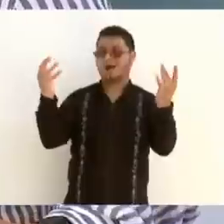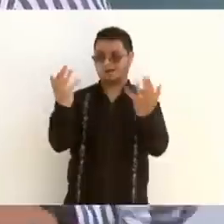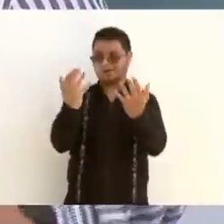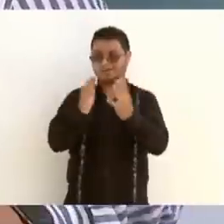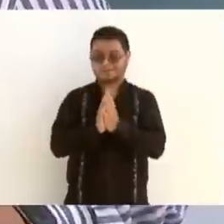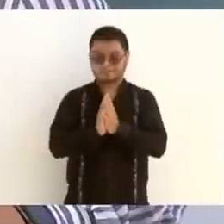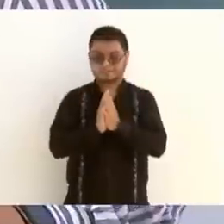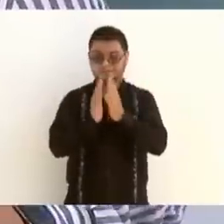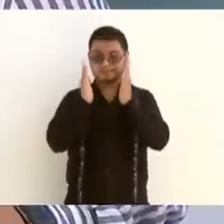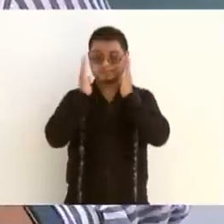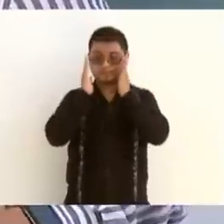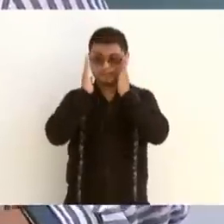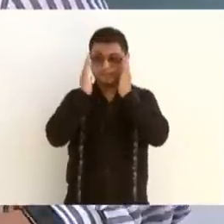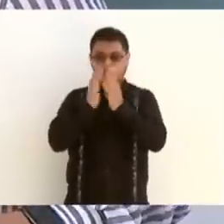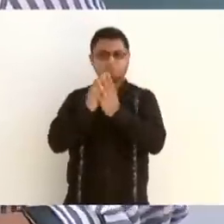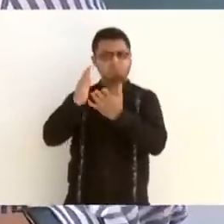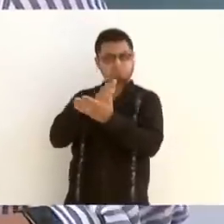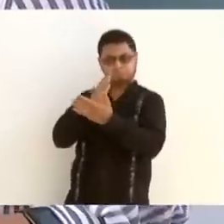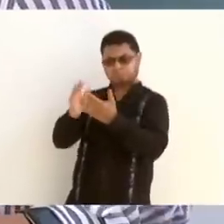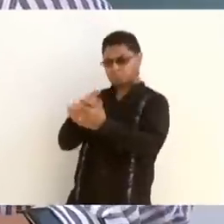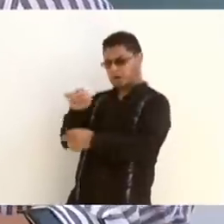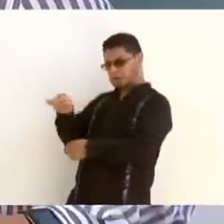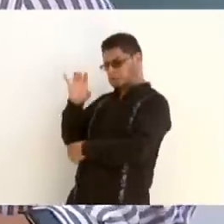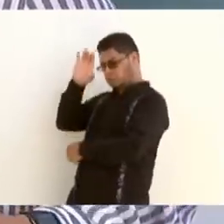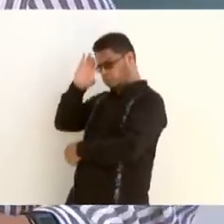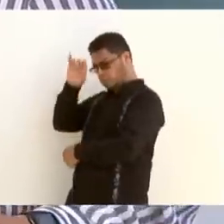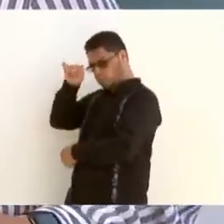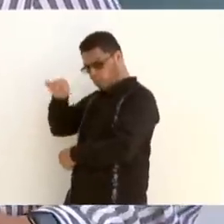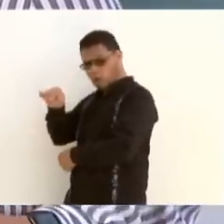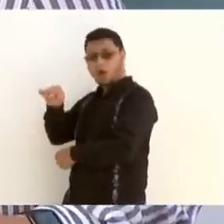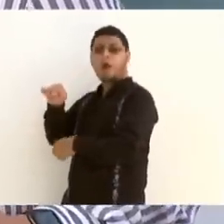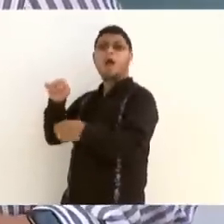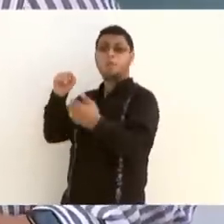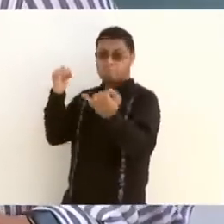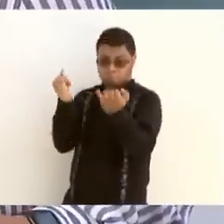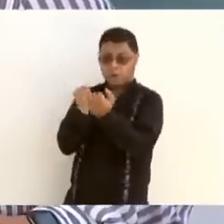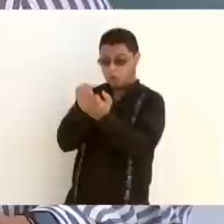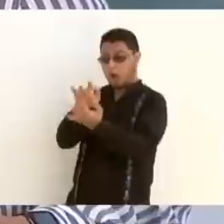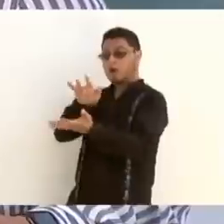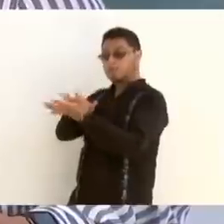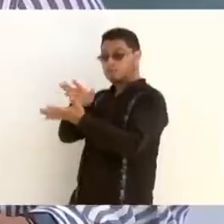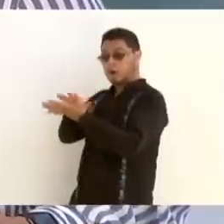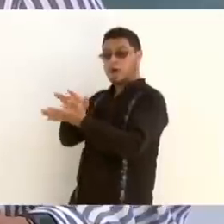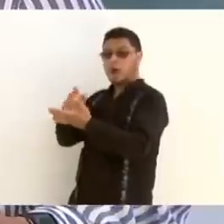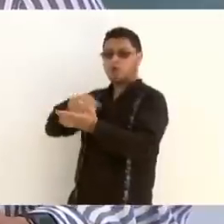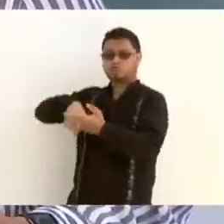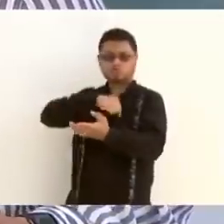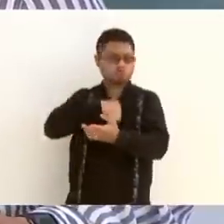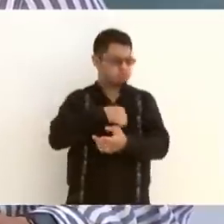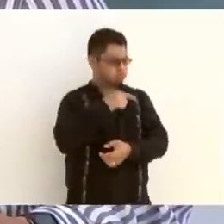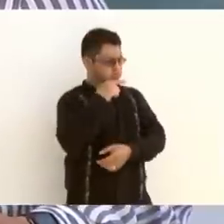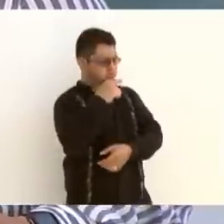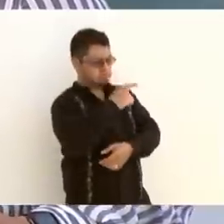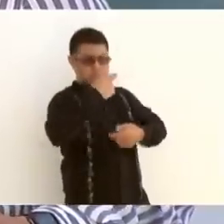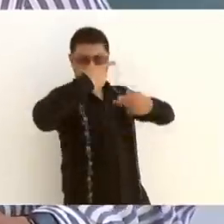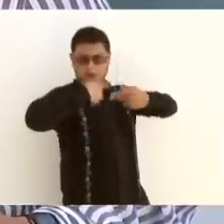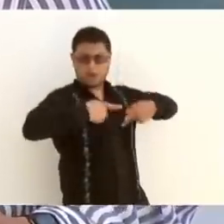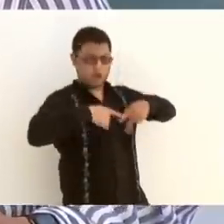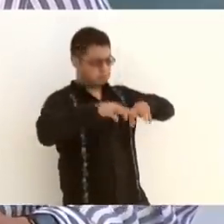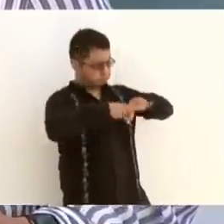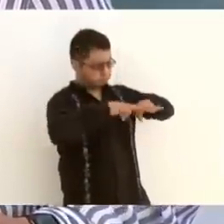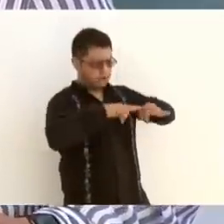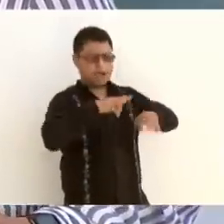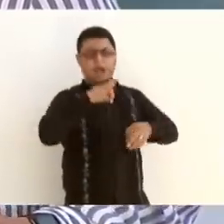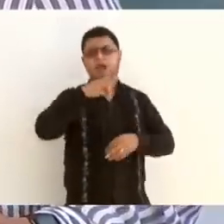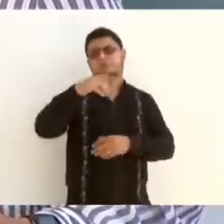patrimonio natural, nos enfocamos en preservar nuestro legado cultural. Por eso, trabajamos con arqueólogos y expertos del Instituto Nacional de